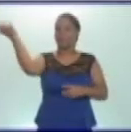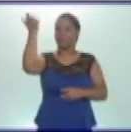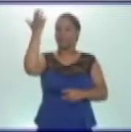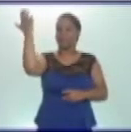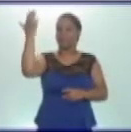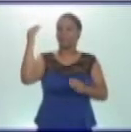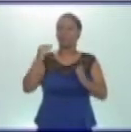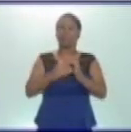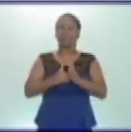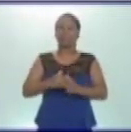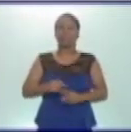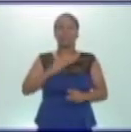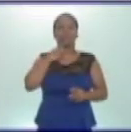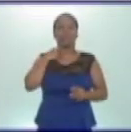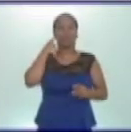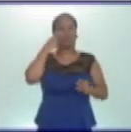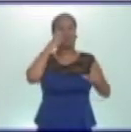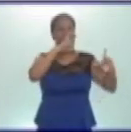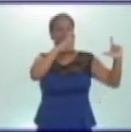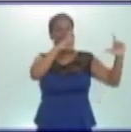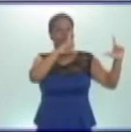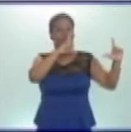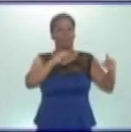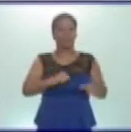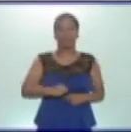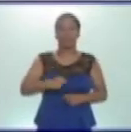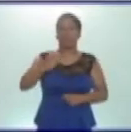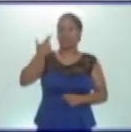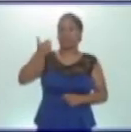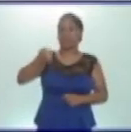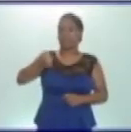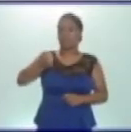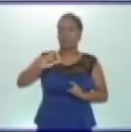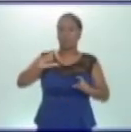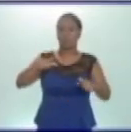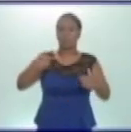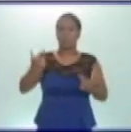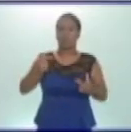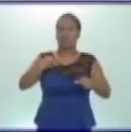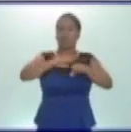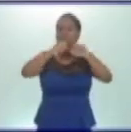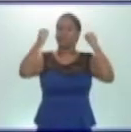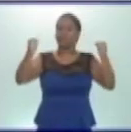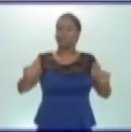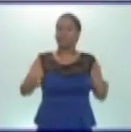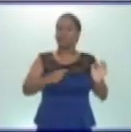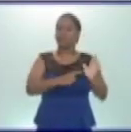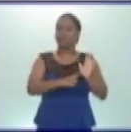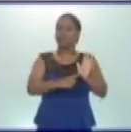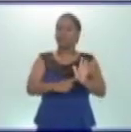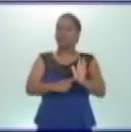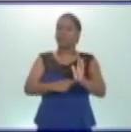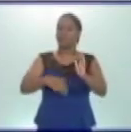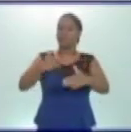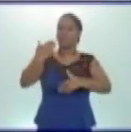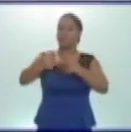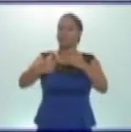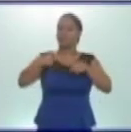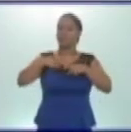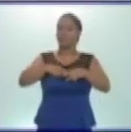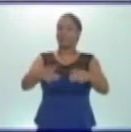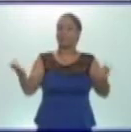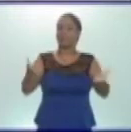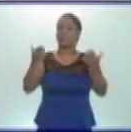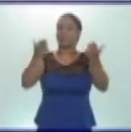como se muestra en la figura. En el inciso A, ¿cuál es el sistema representado que evolucionó con el desarrollo del hombre?